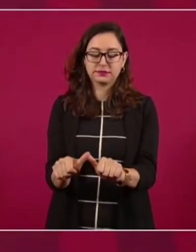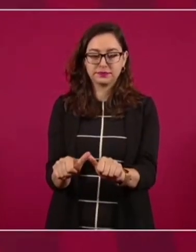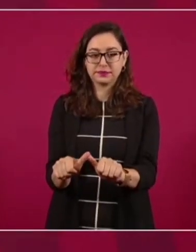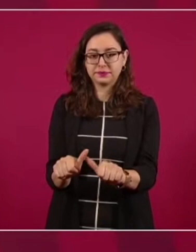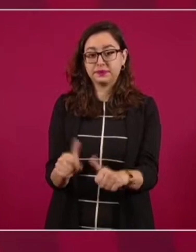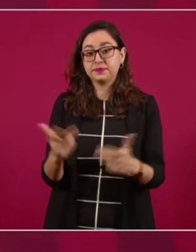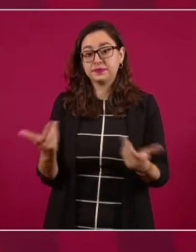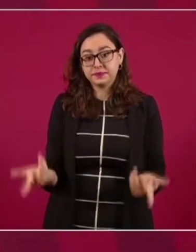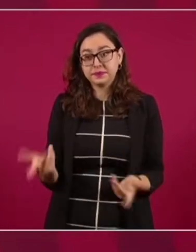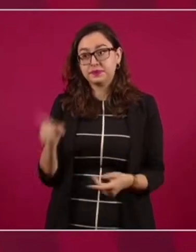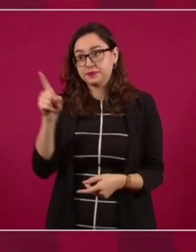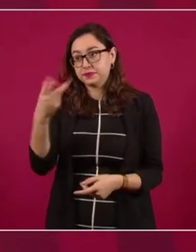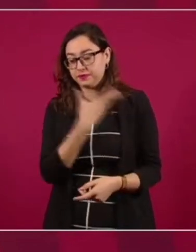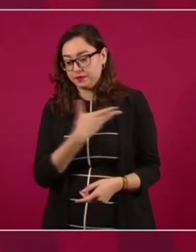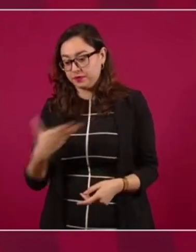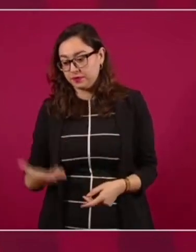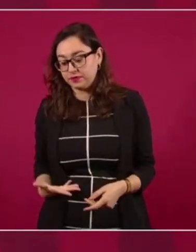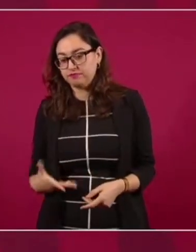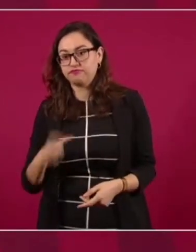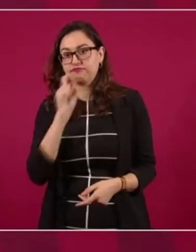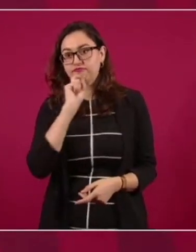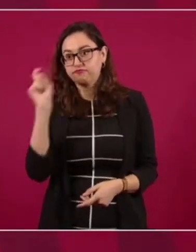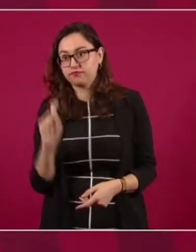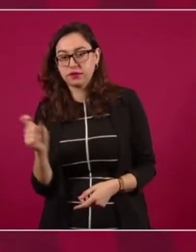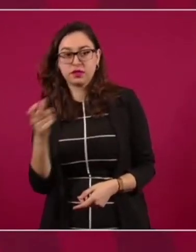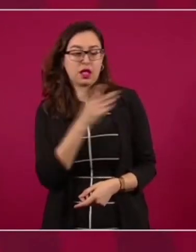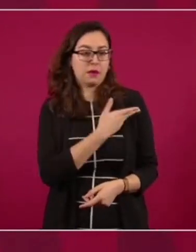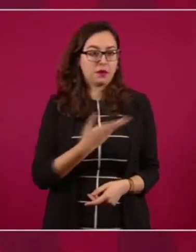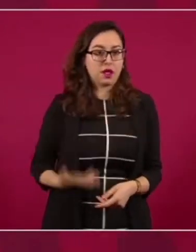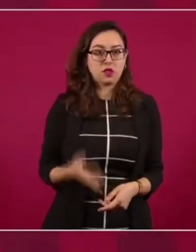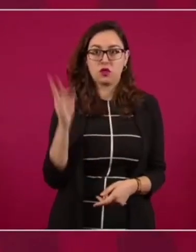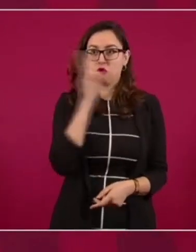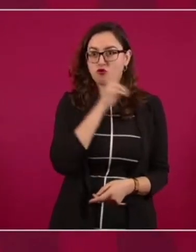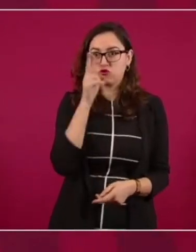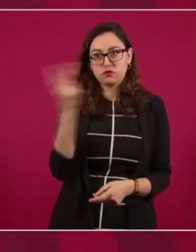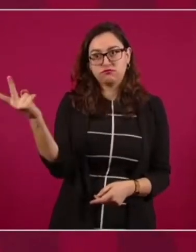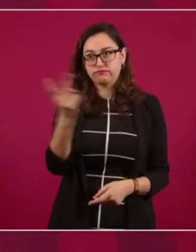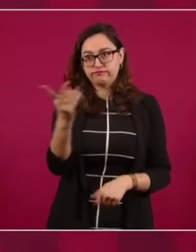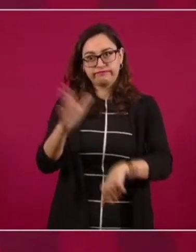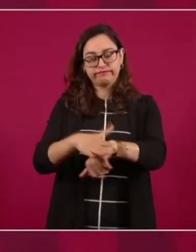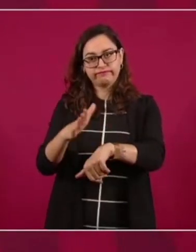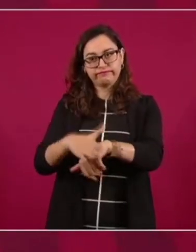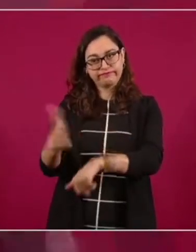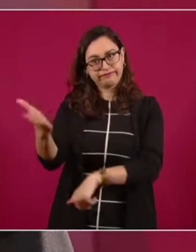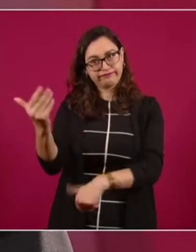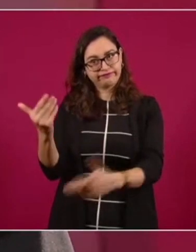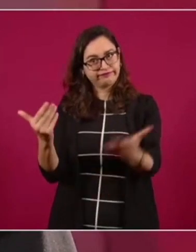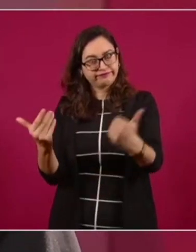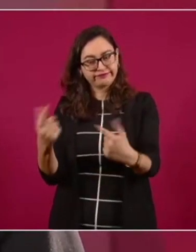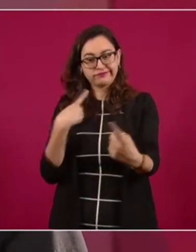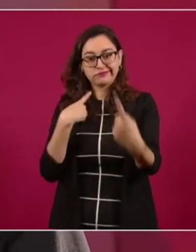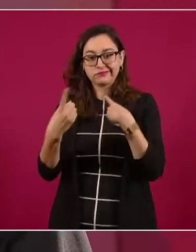el presidente de Ucrania como el presidente de Rusia y